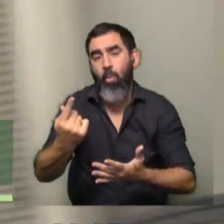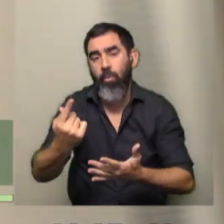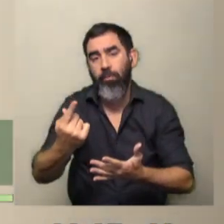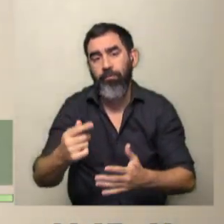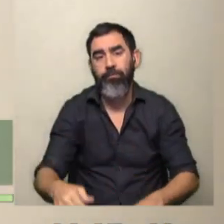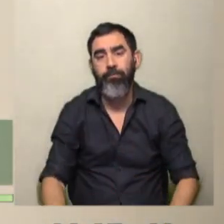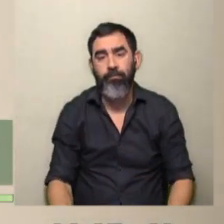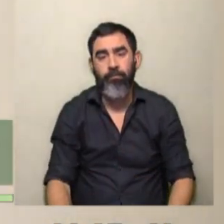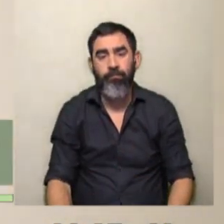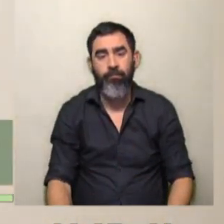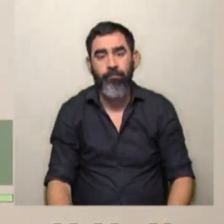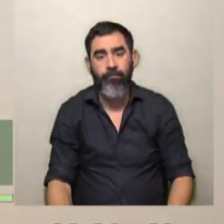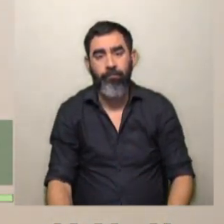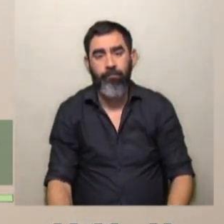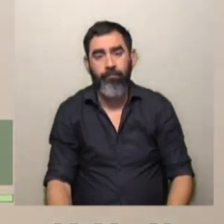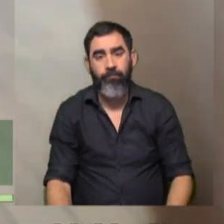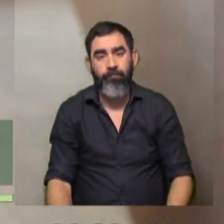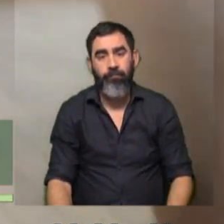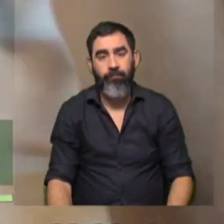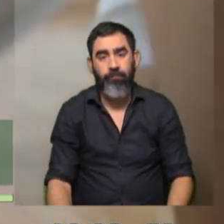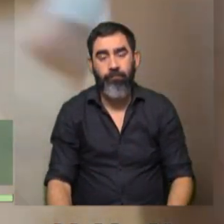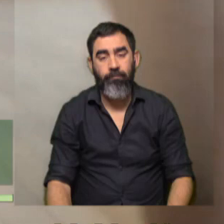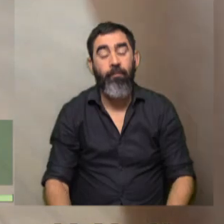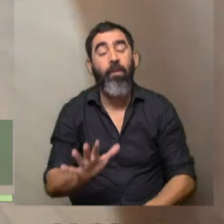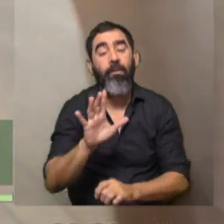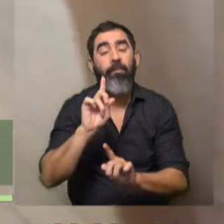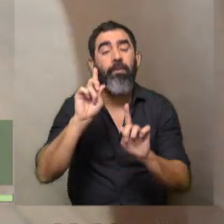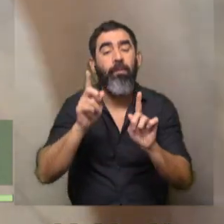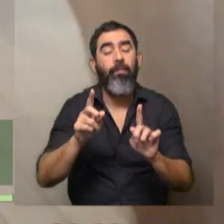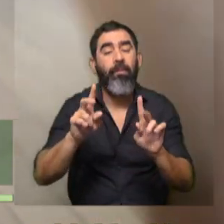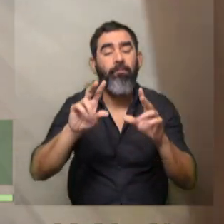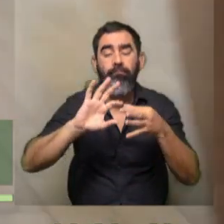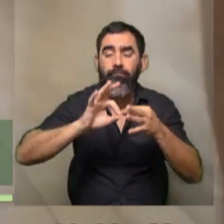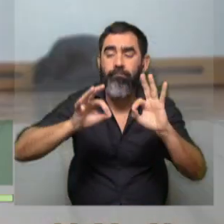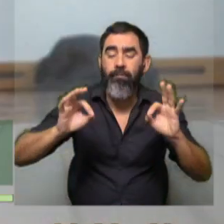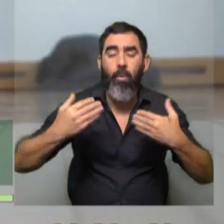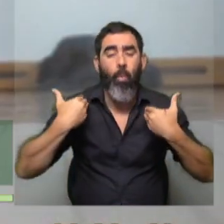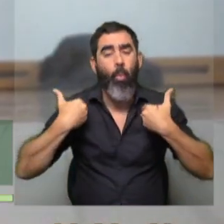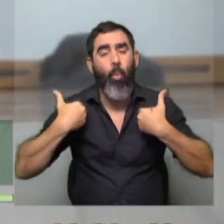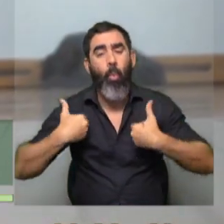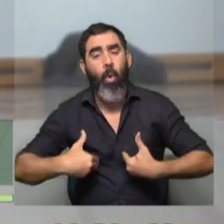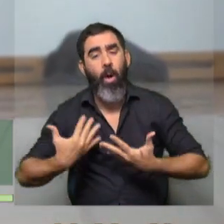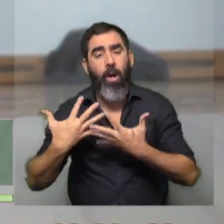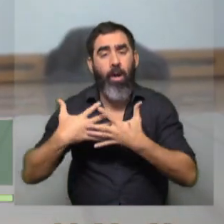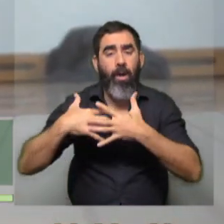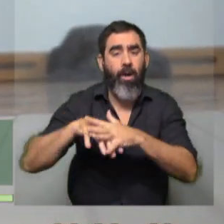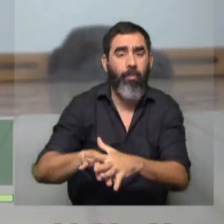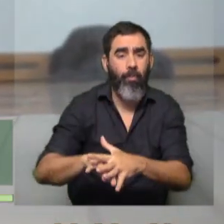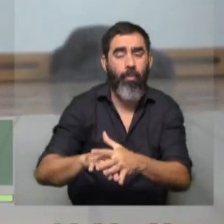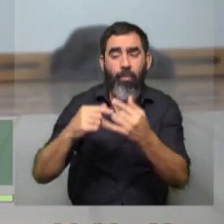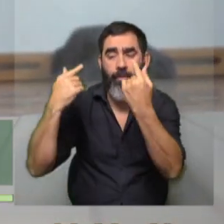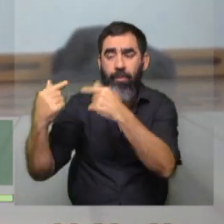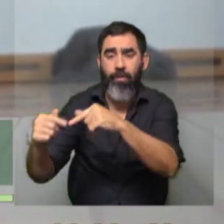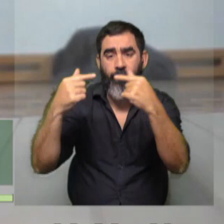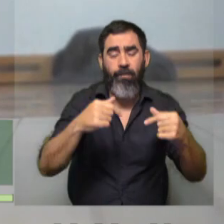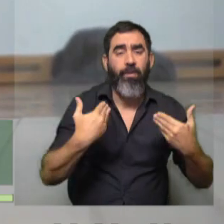hacia su trabajo con la danza. Como escuchando también toda la parte somática de los cuerpos, como las diferencias de los